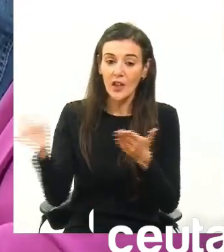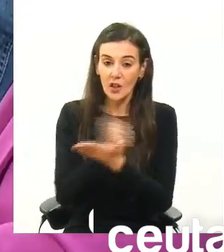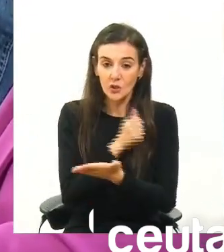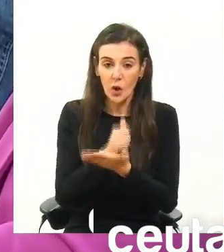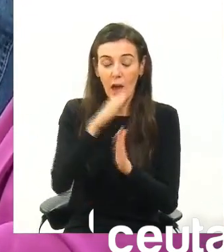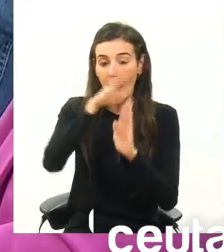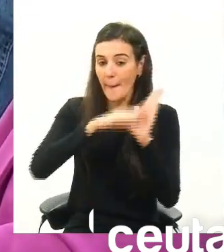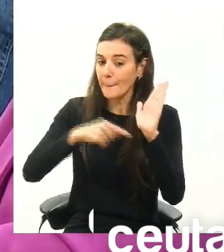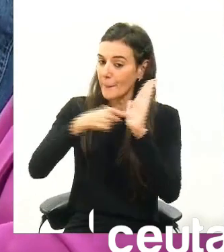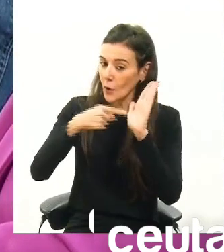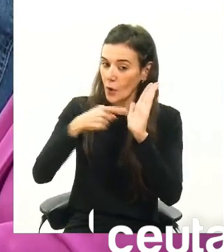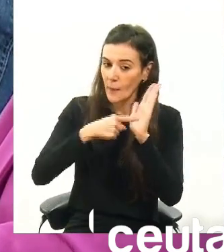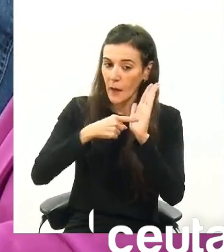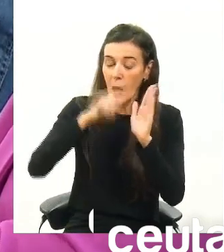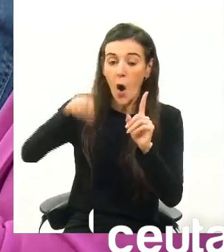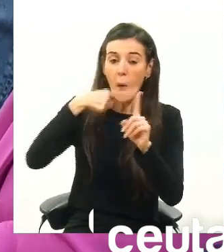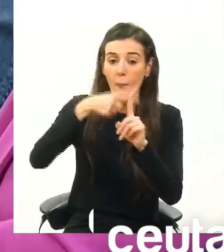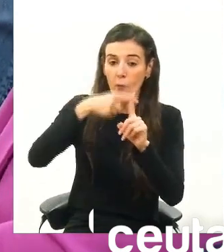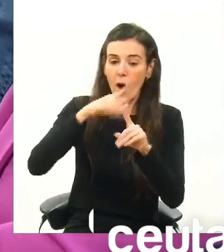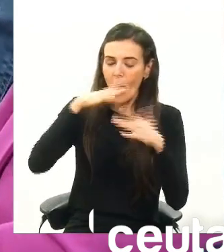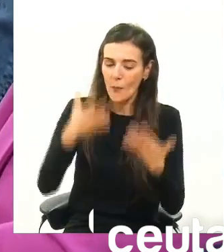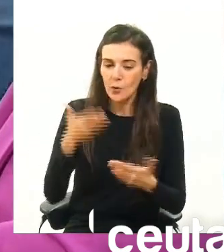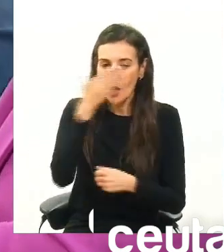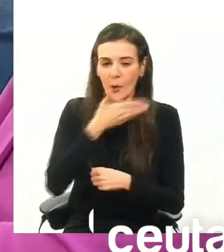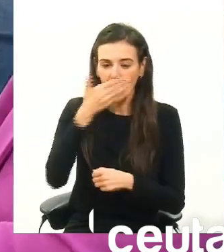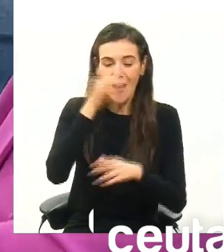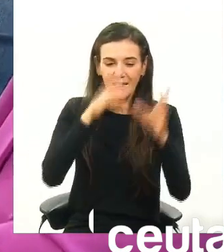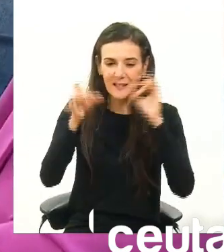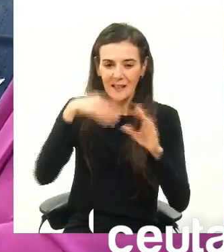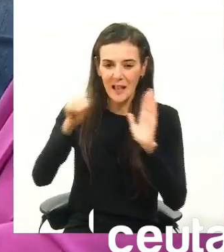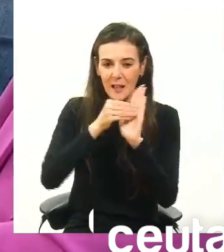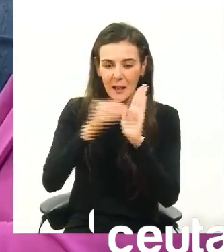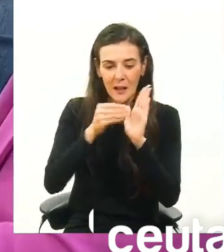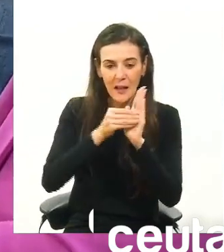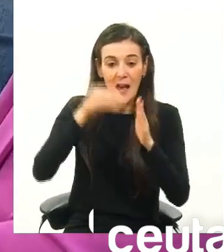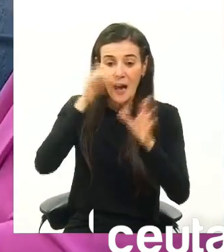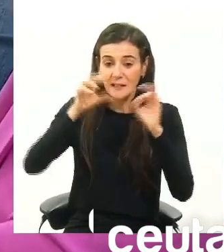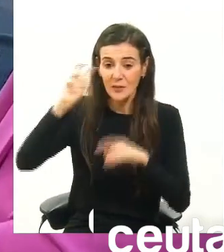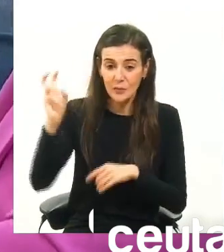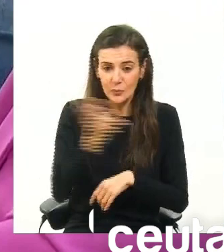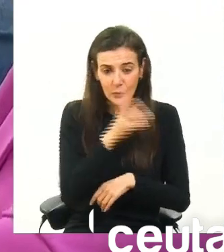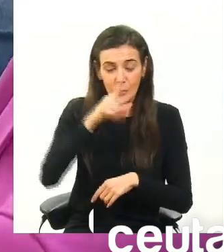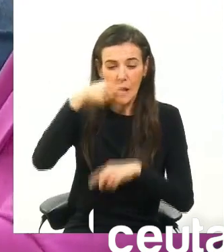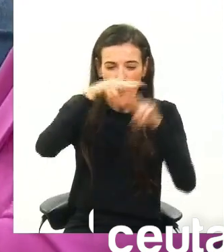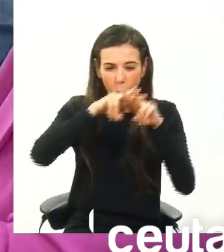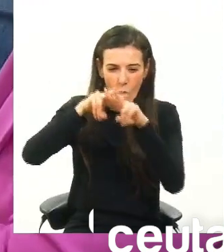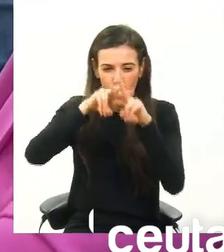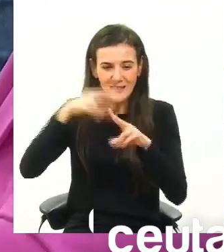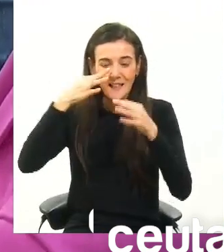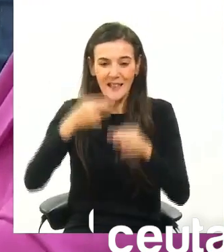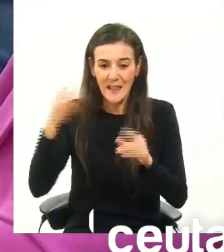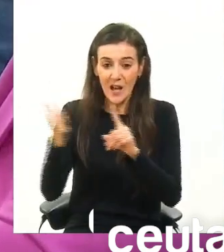el programa ProaPlus permite a los centros implantar actividades palanca que tras un diagnóstico de la realidad,